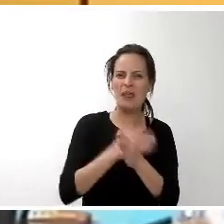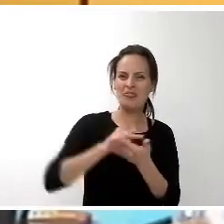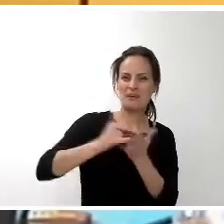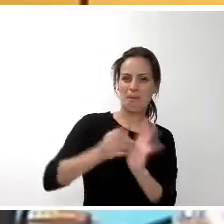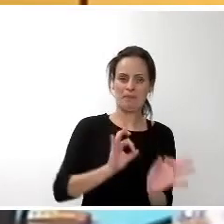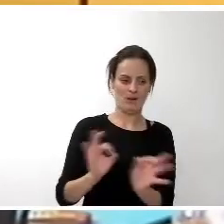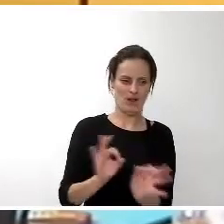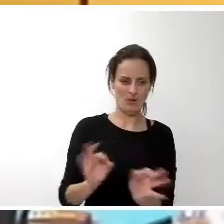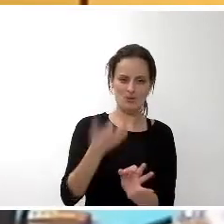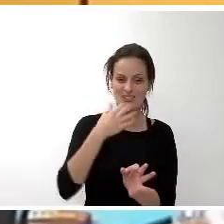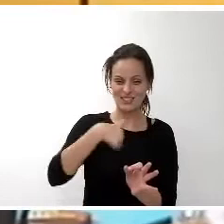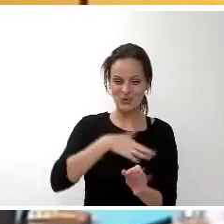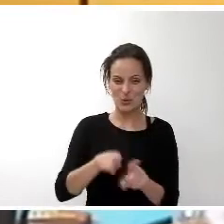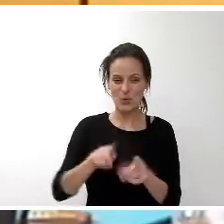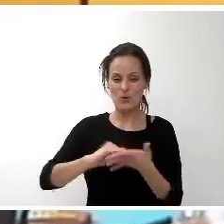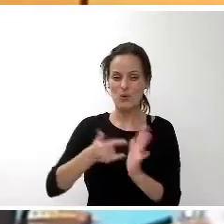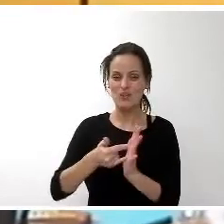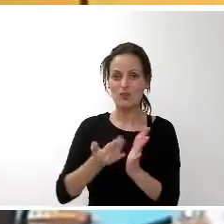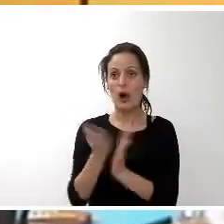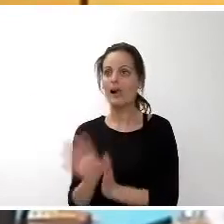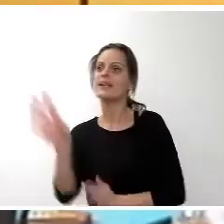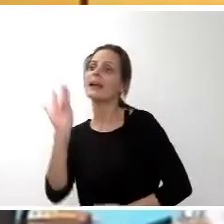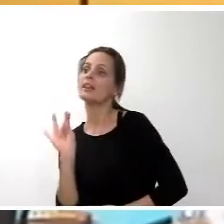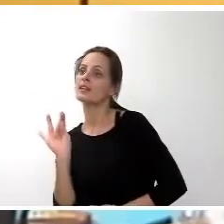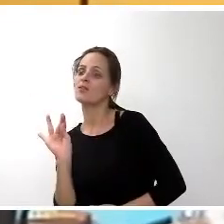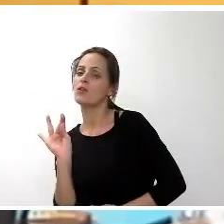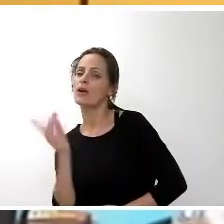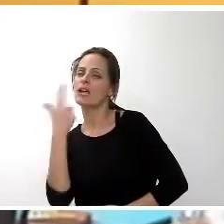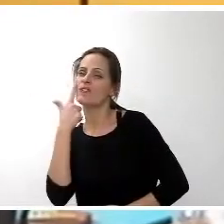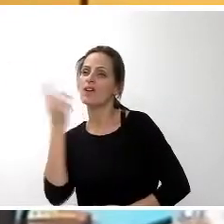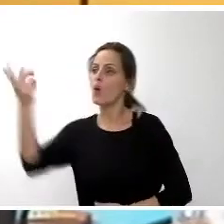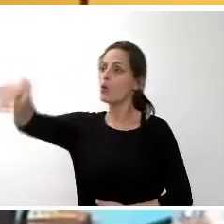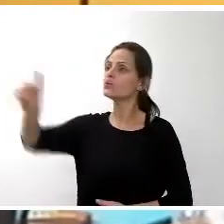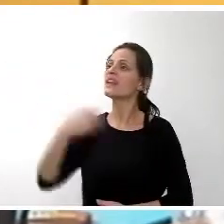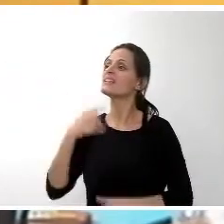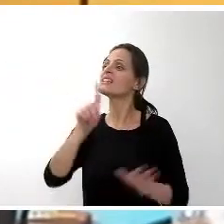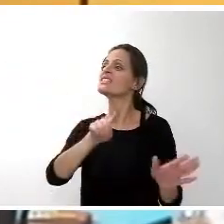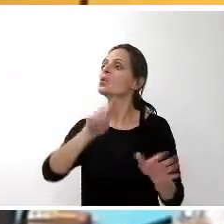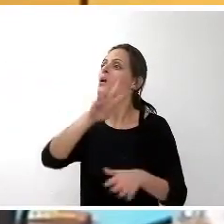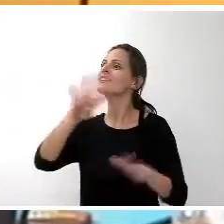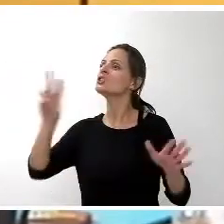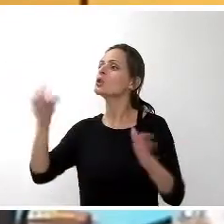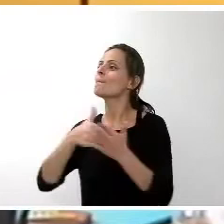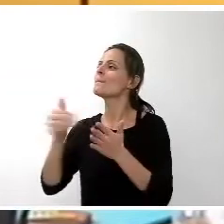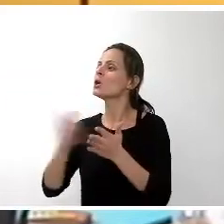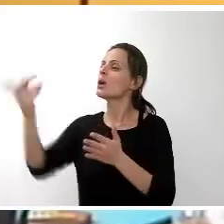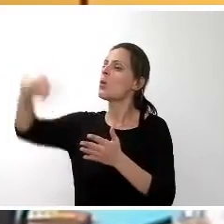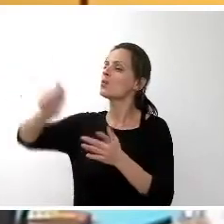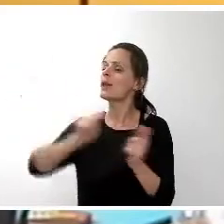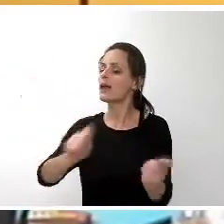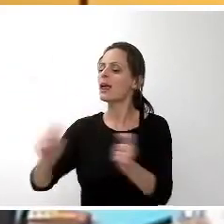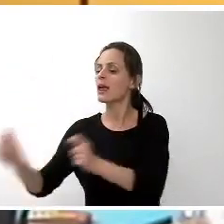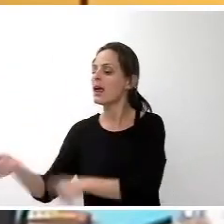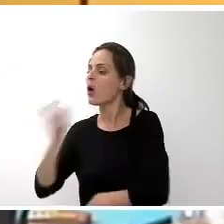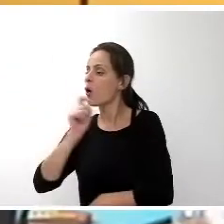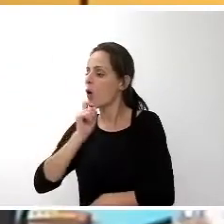un proyecto alternativo de presupuesto y viera cómo distribuirían ustedes los 648 millones o incluso algo más, si ustedes decidieran